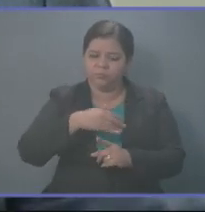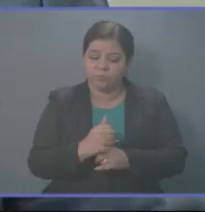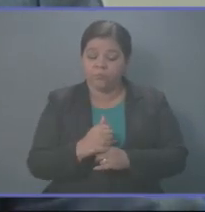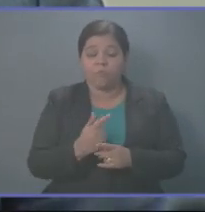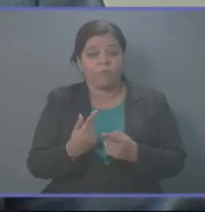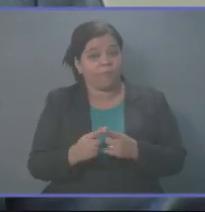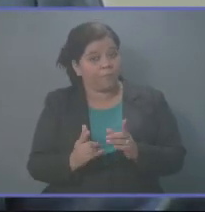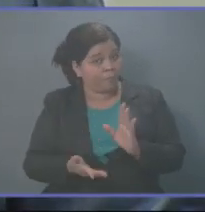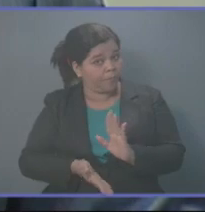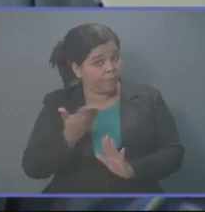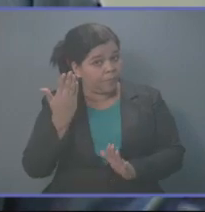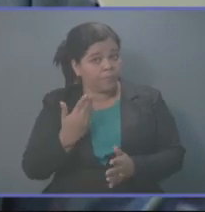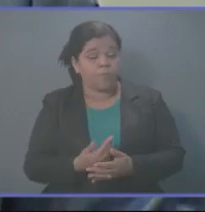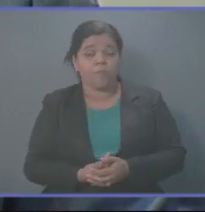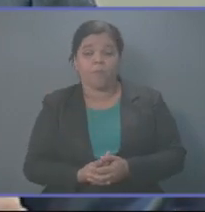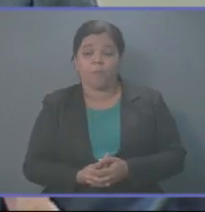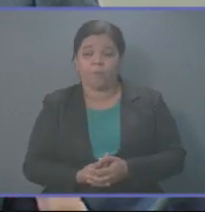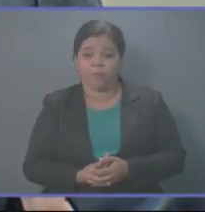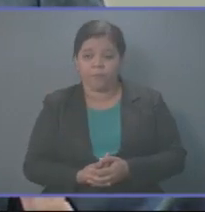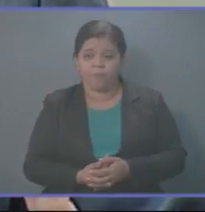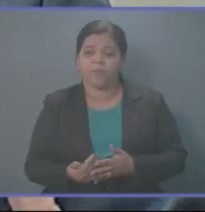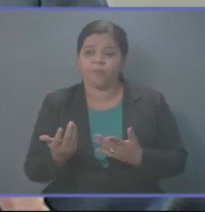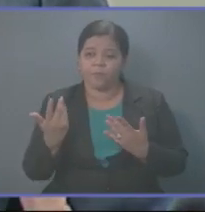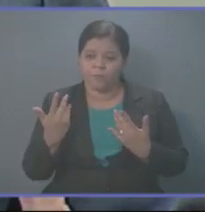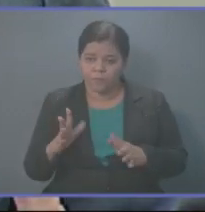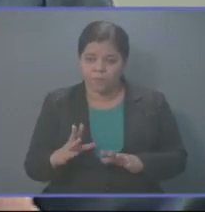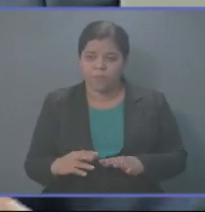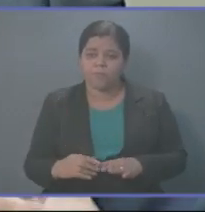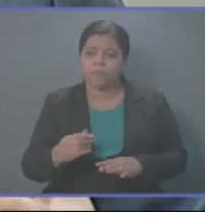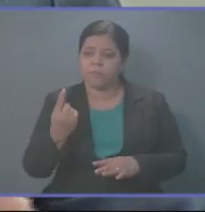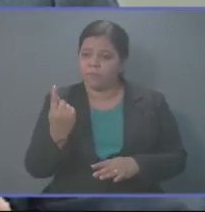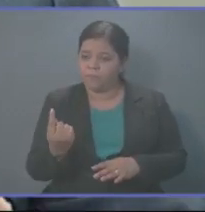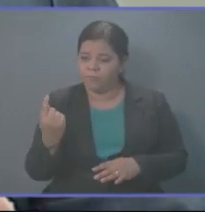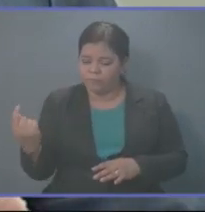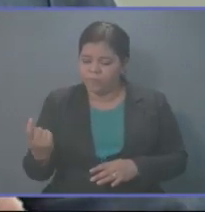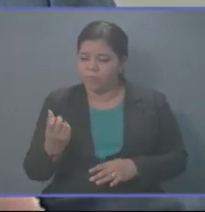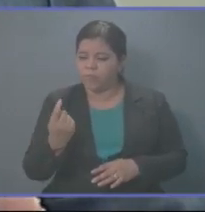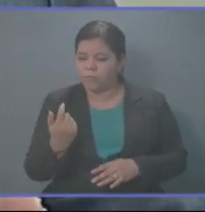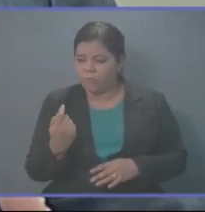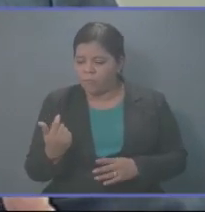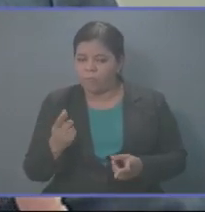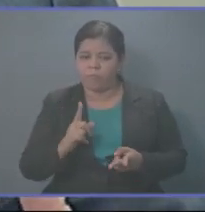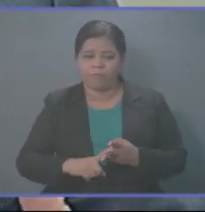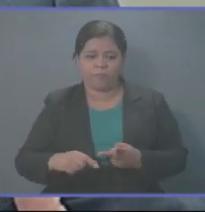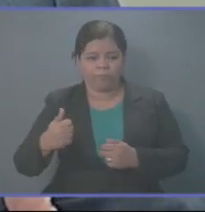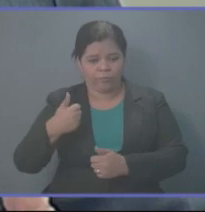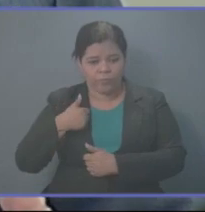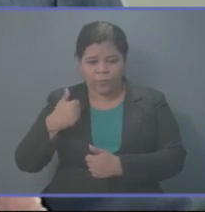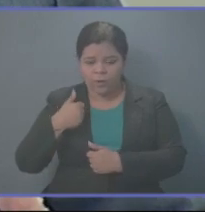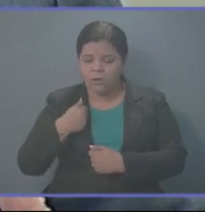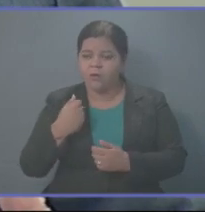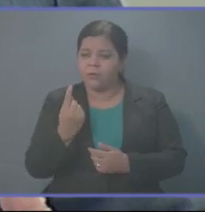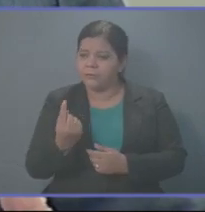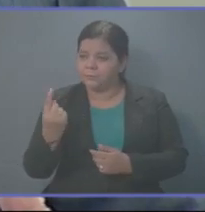sobre todo cuando ha sido, ha recibido el policía, el soldado, el personal de